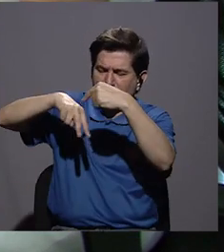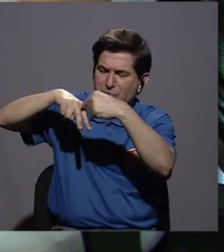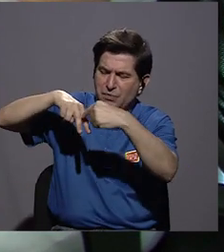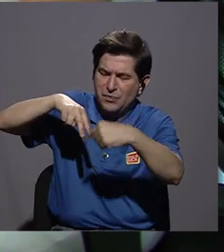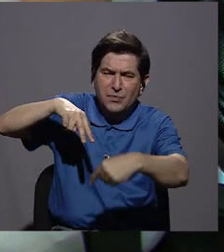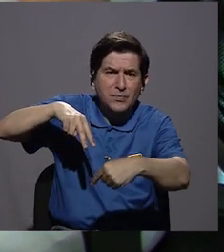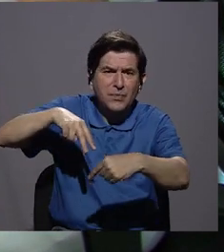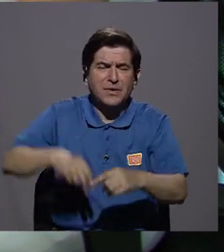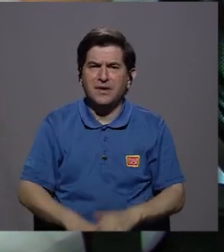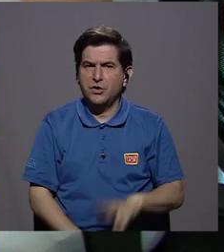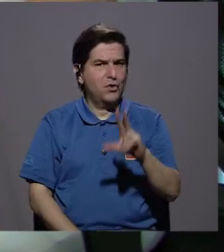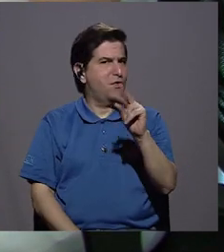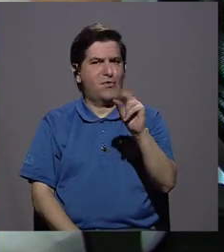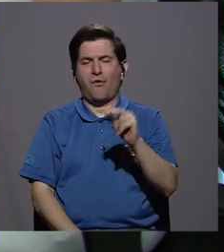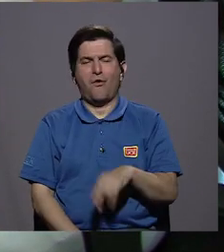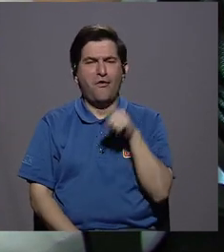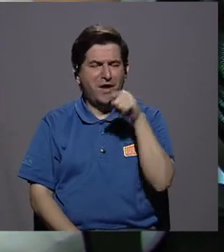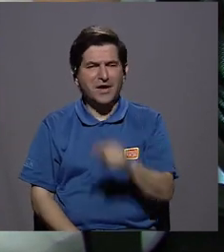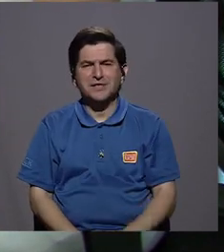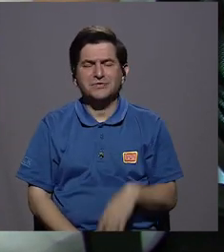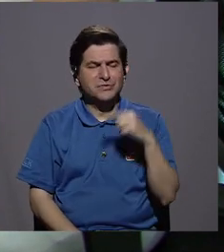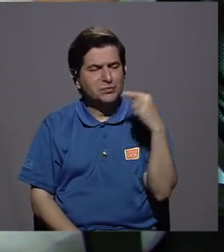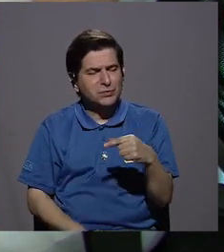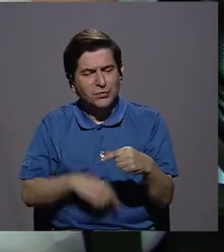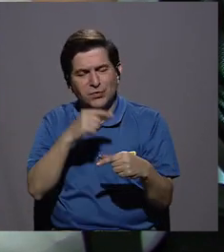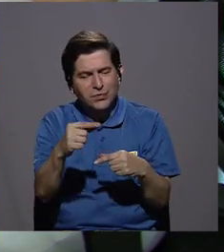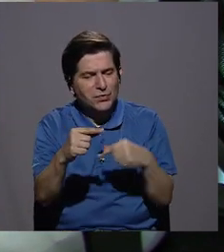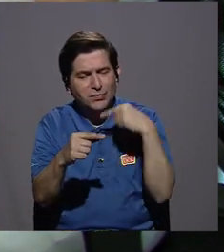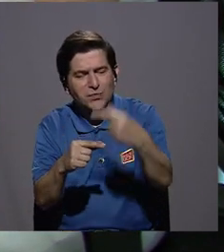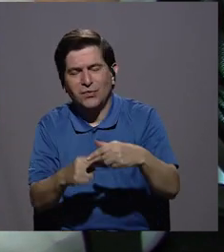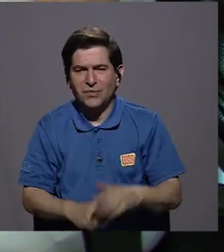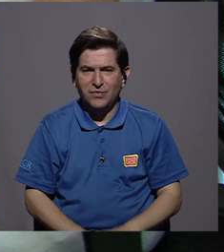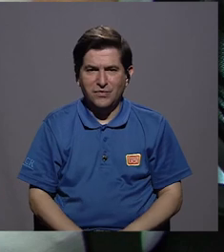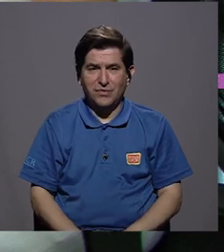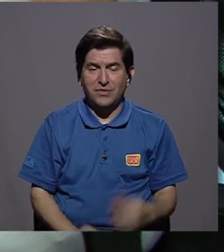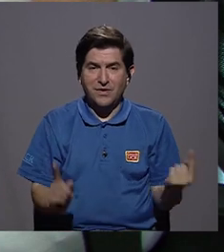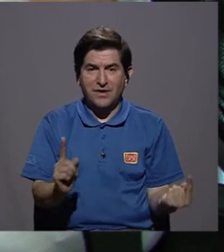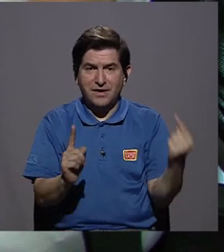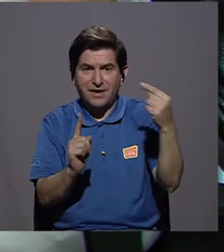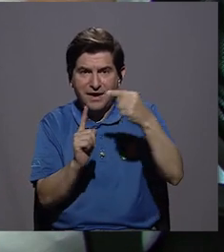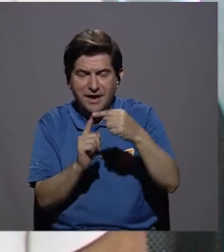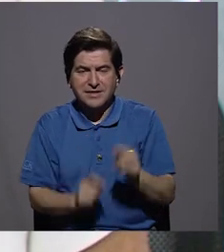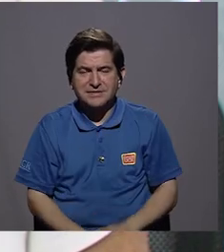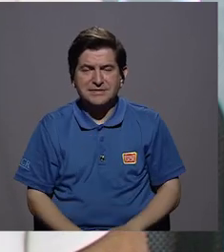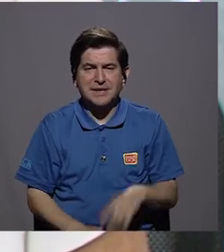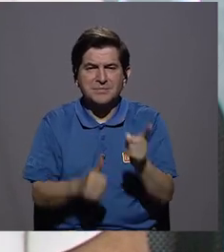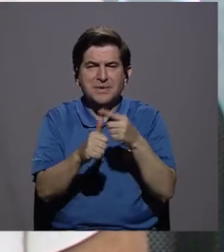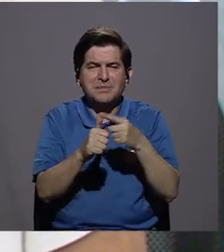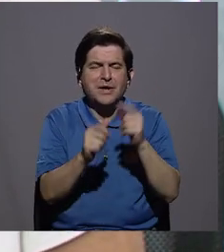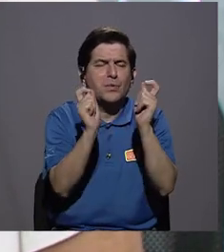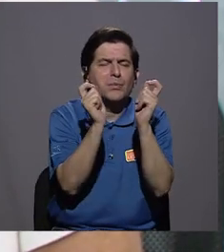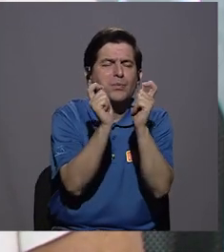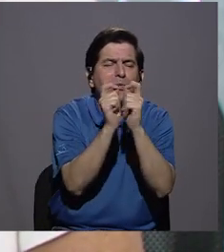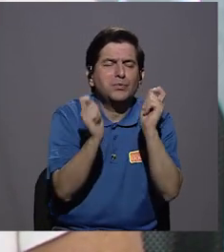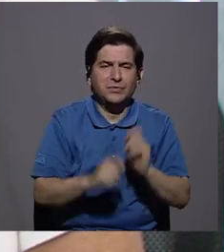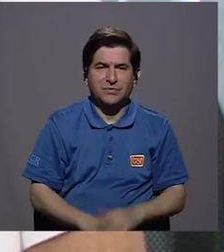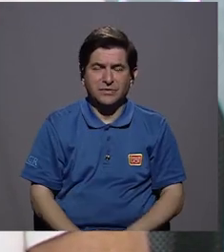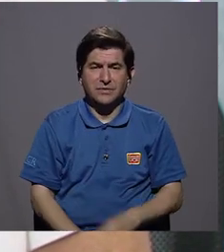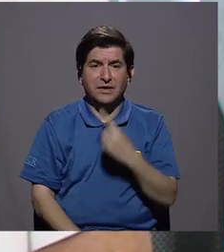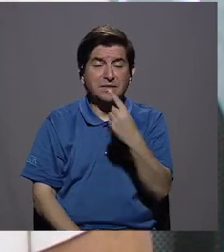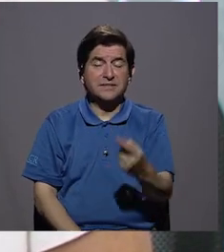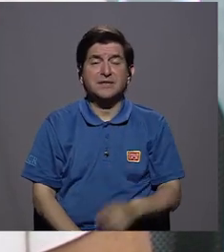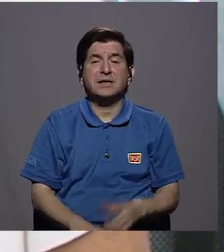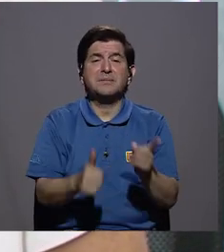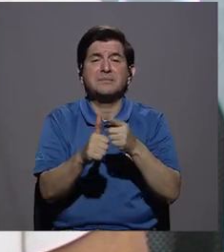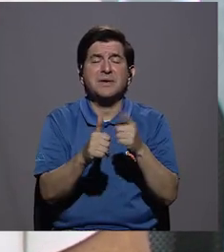los tobillos, eso no. O eso se va generando poquito a poquito, va incluso, digamos, siendo un puntito. La gente dice, es que